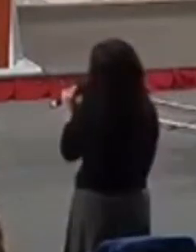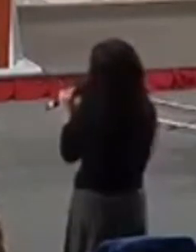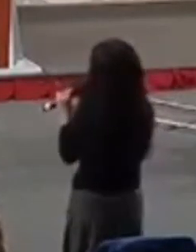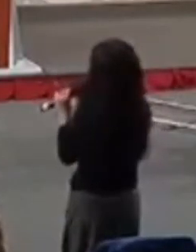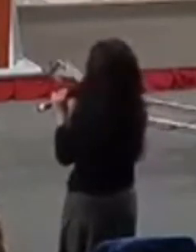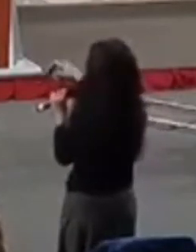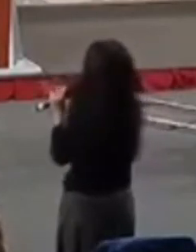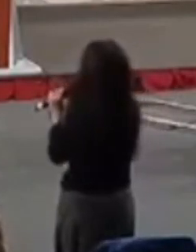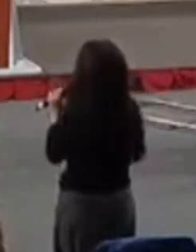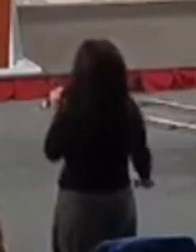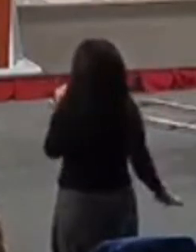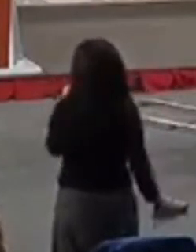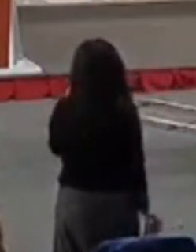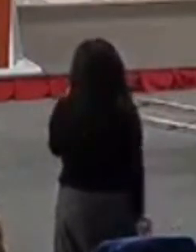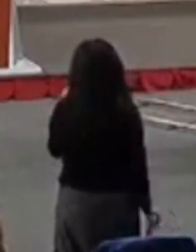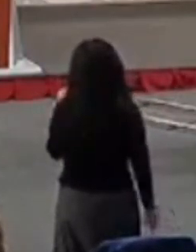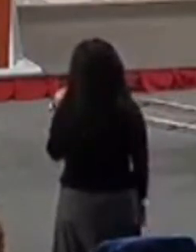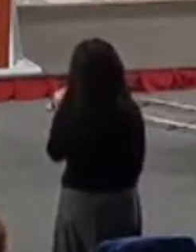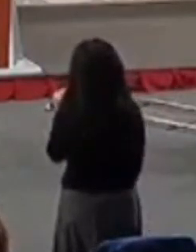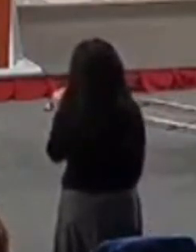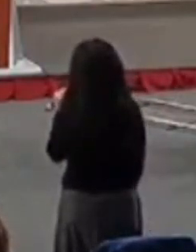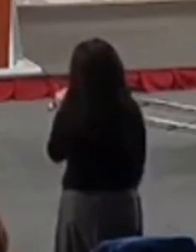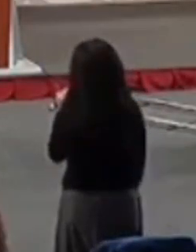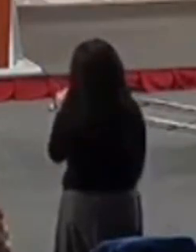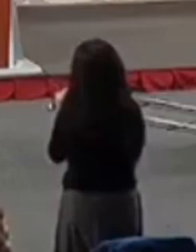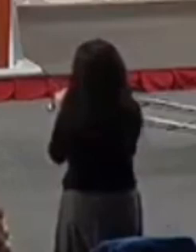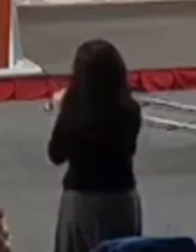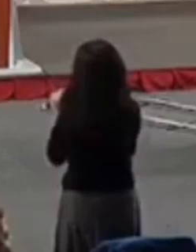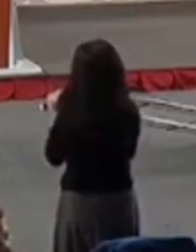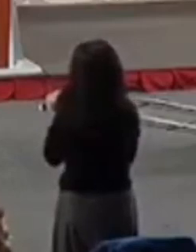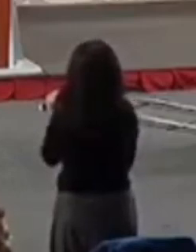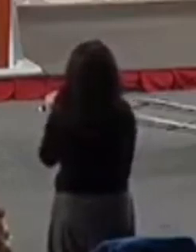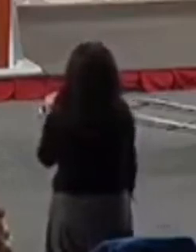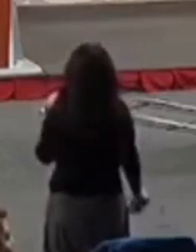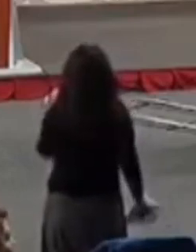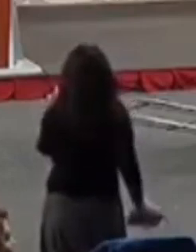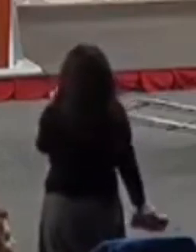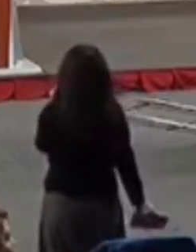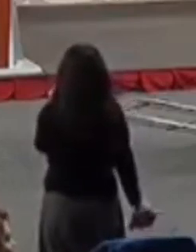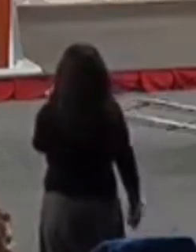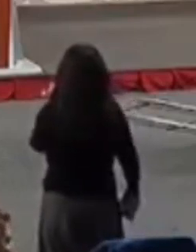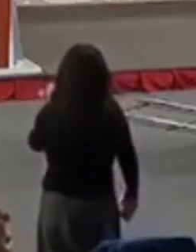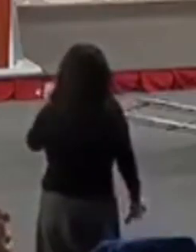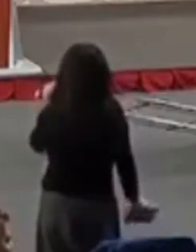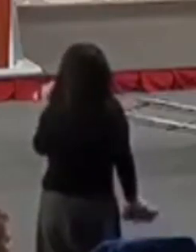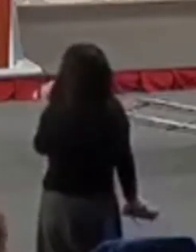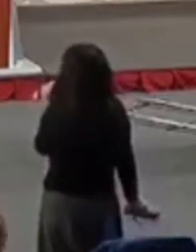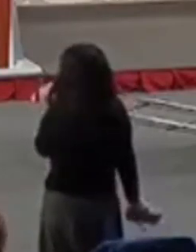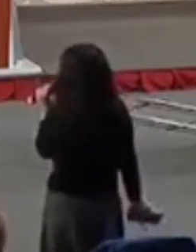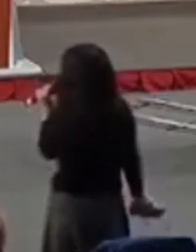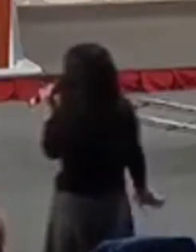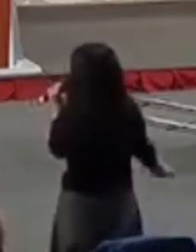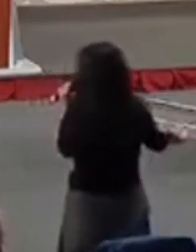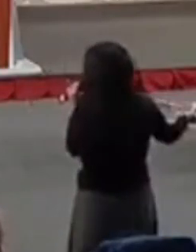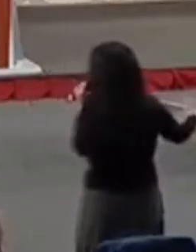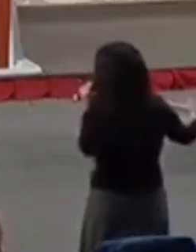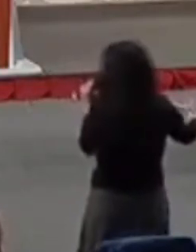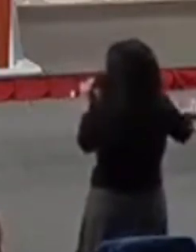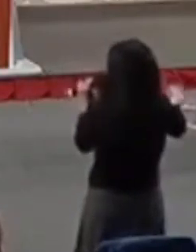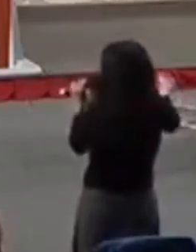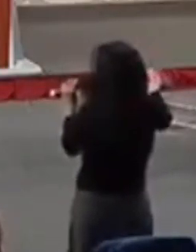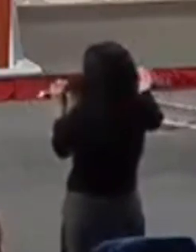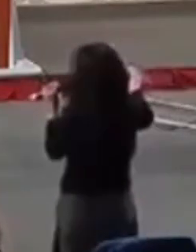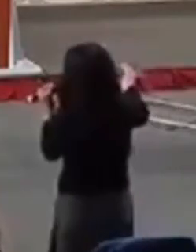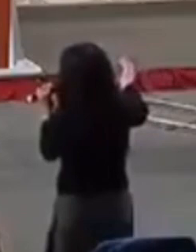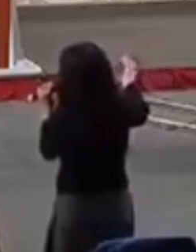y puso ahí una foto mía bueno un tweet que era público obviamente tampoco le puedo reclamar eso pero era en España